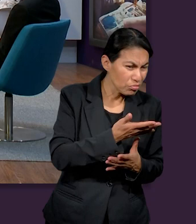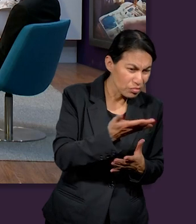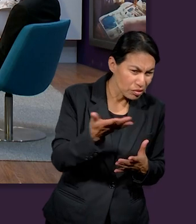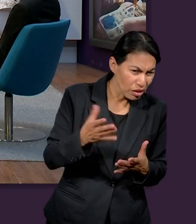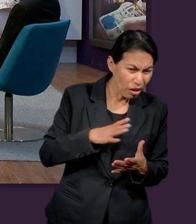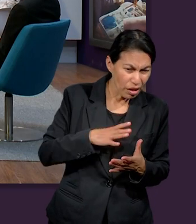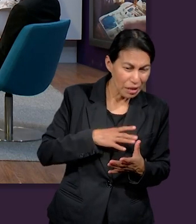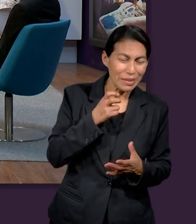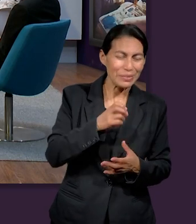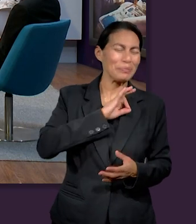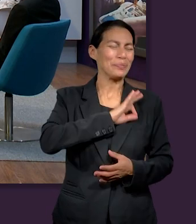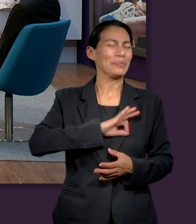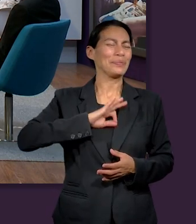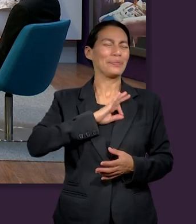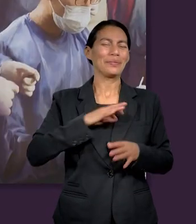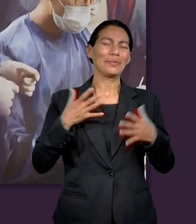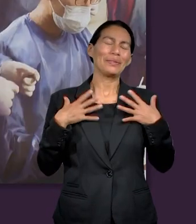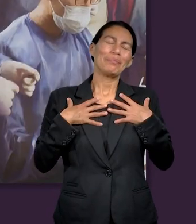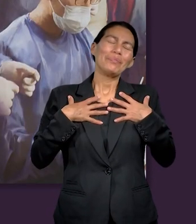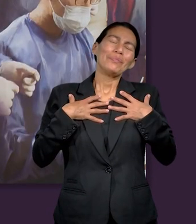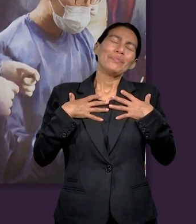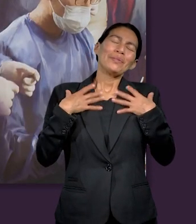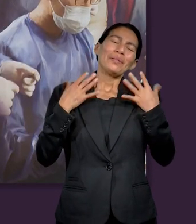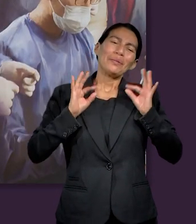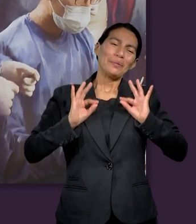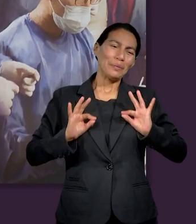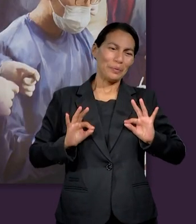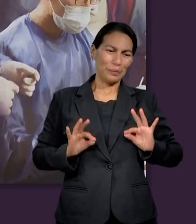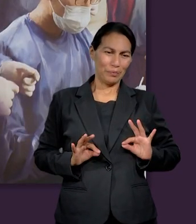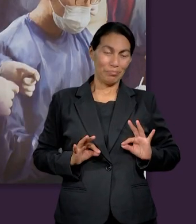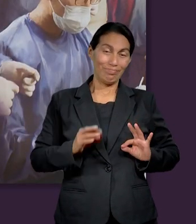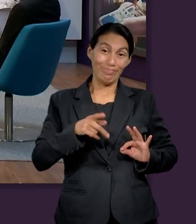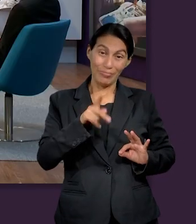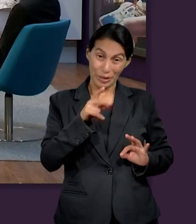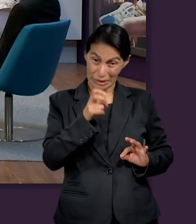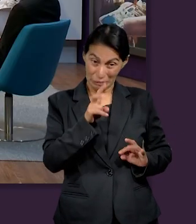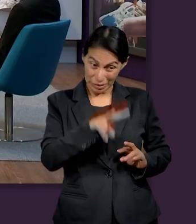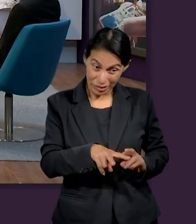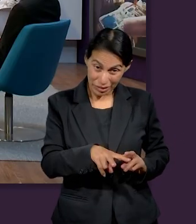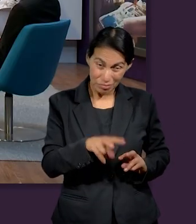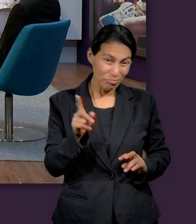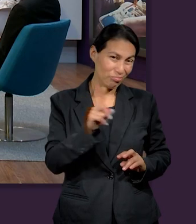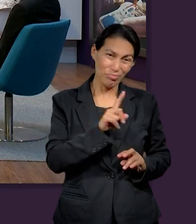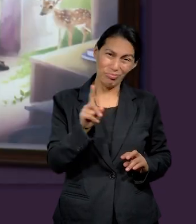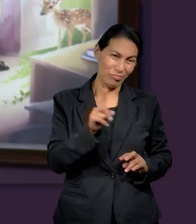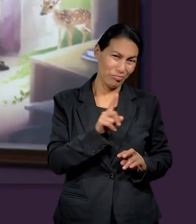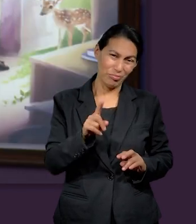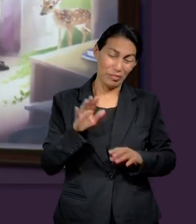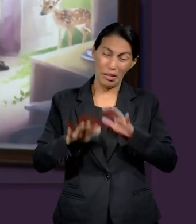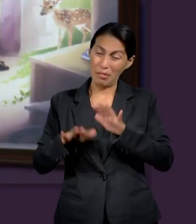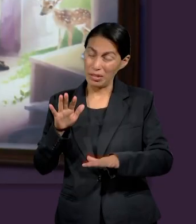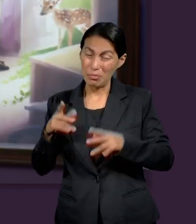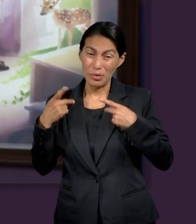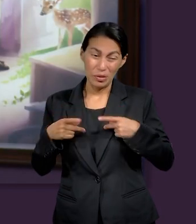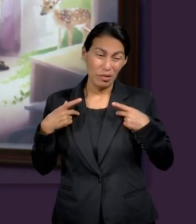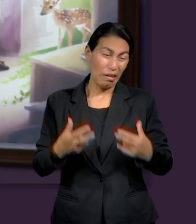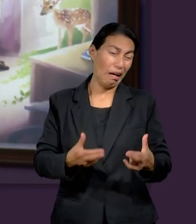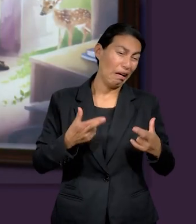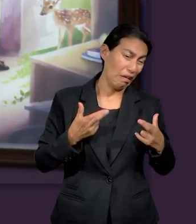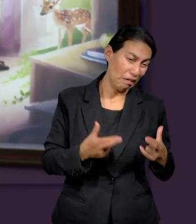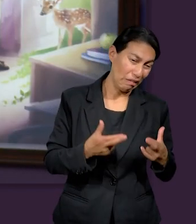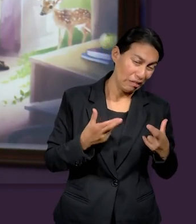las cosas banales nos van a hacer más felices sin embargo se ha demostrado a veces lo contrario